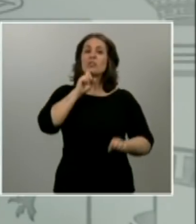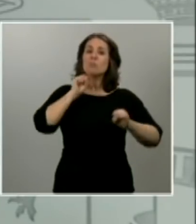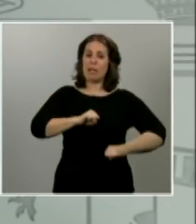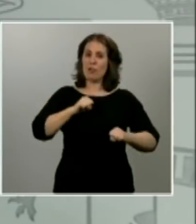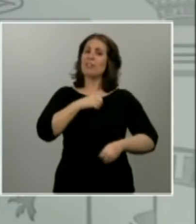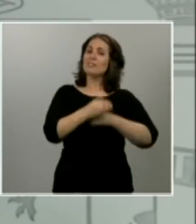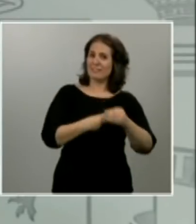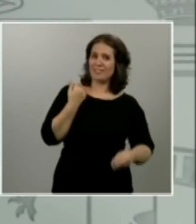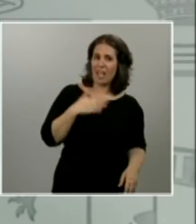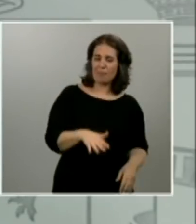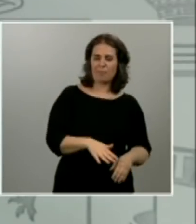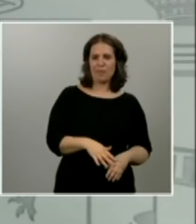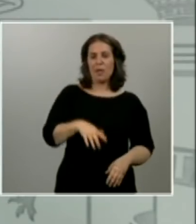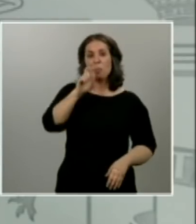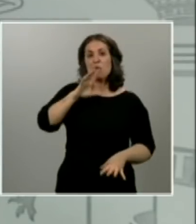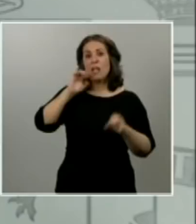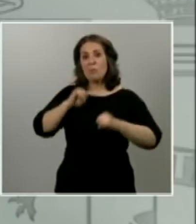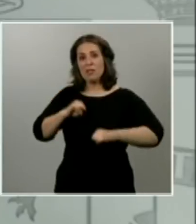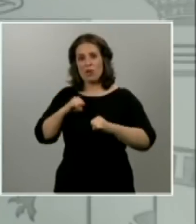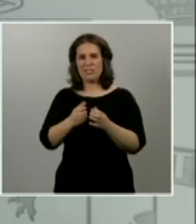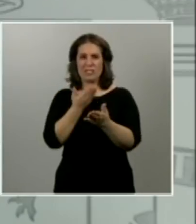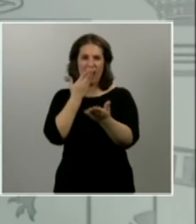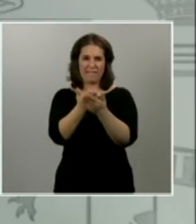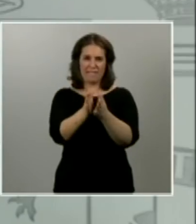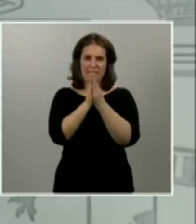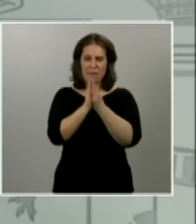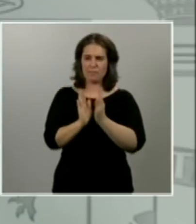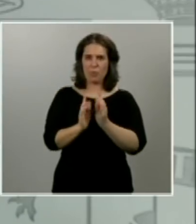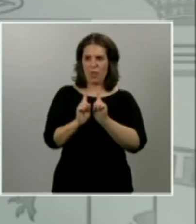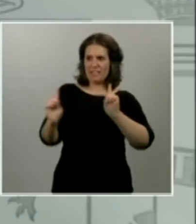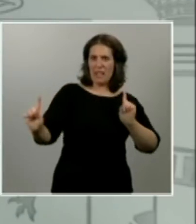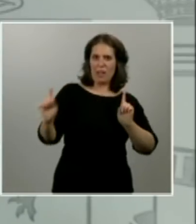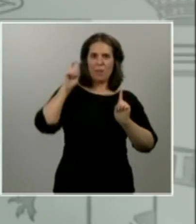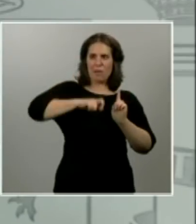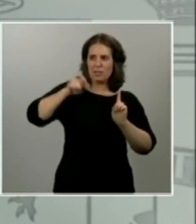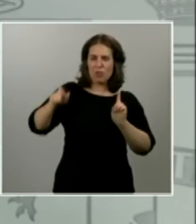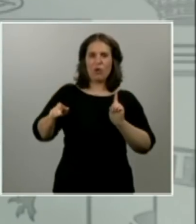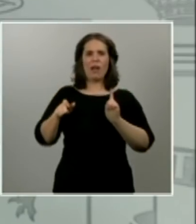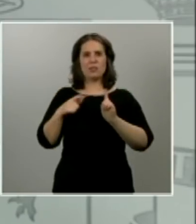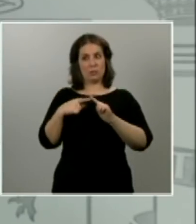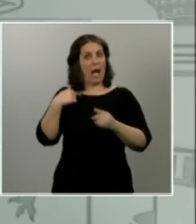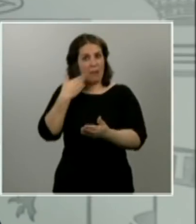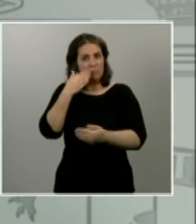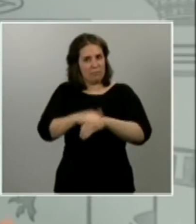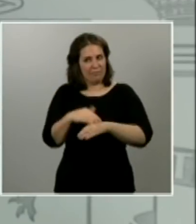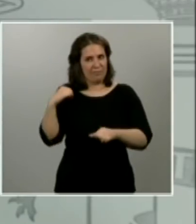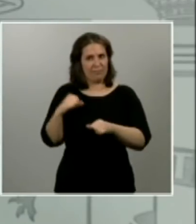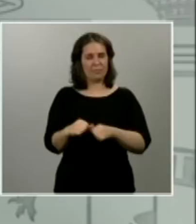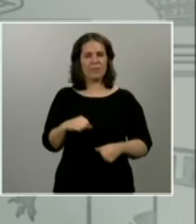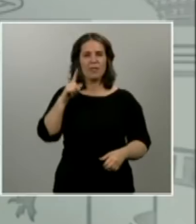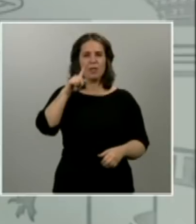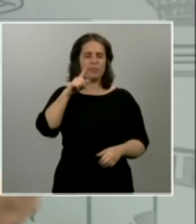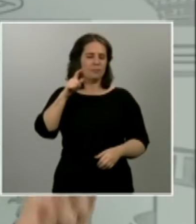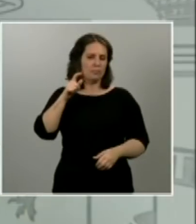mayores mantener la distancia, protegeros, y así lo habéis hecho. Os pedimos a los profesionales sanitarios, militares, policías,